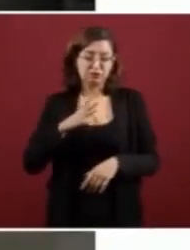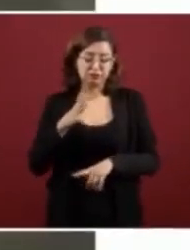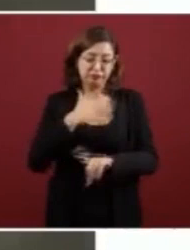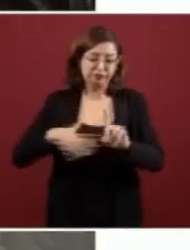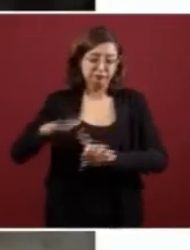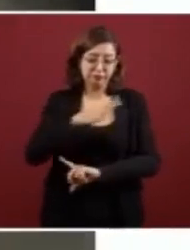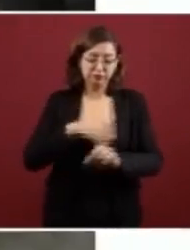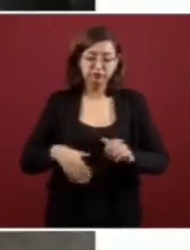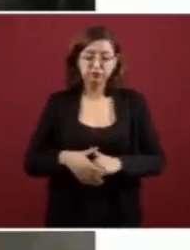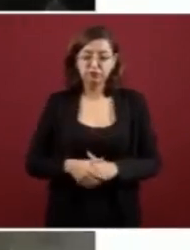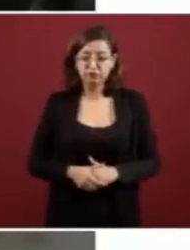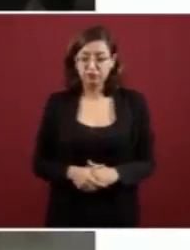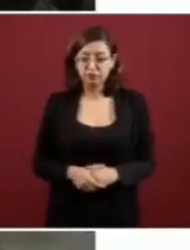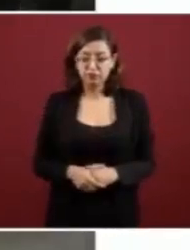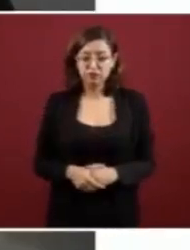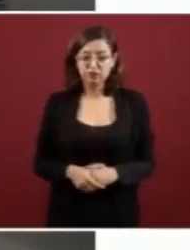Ese recuerdo